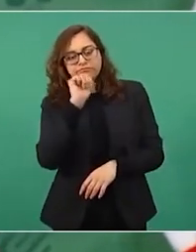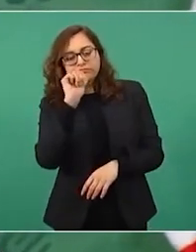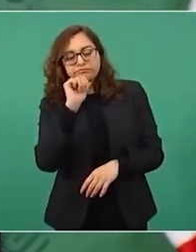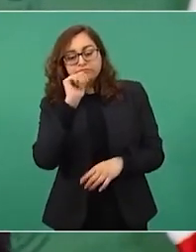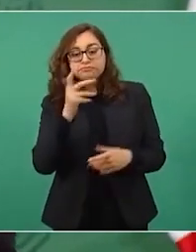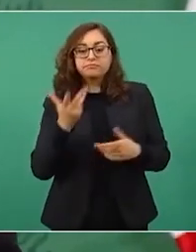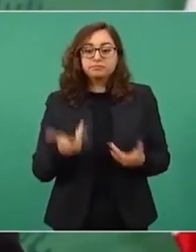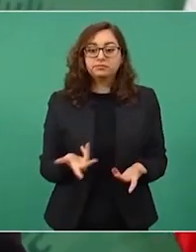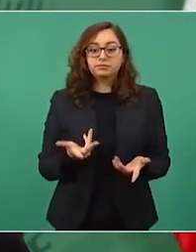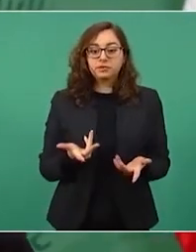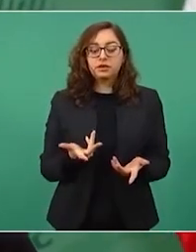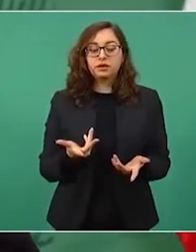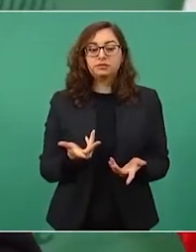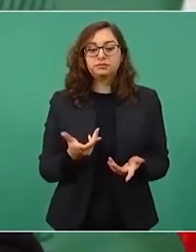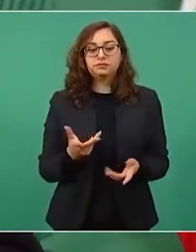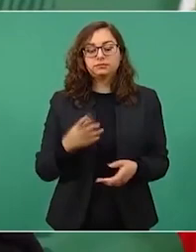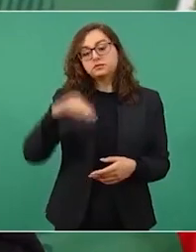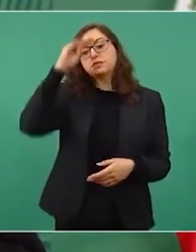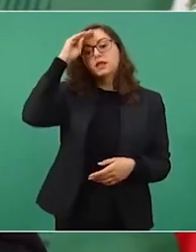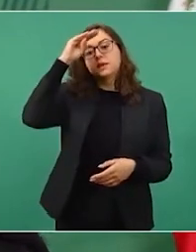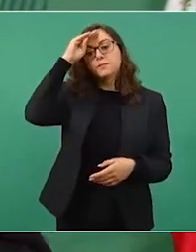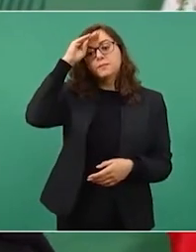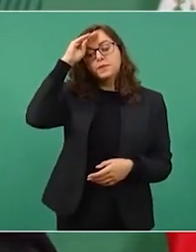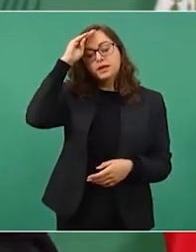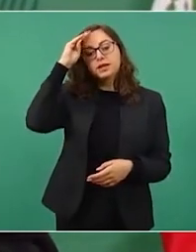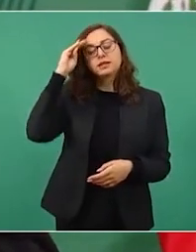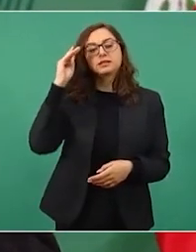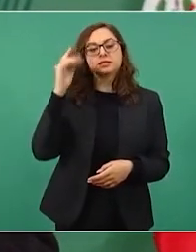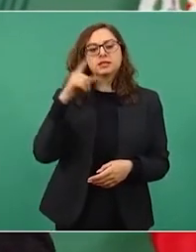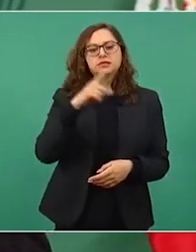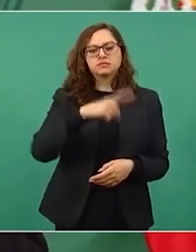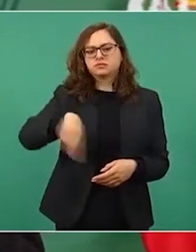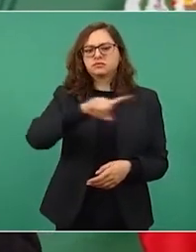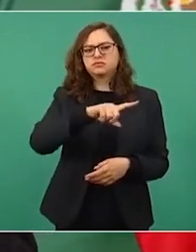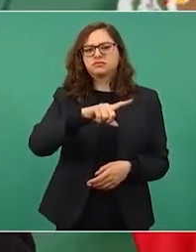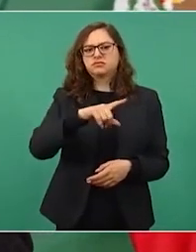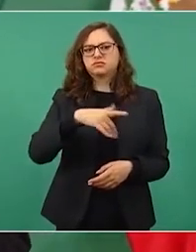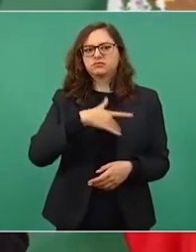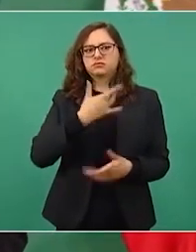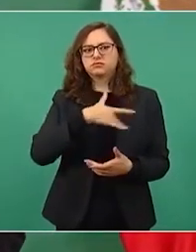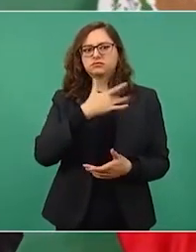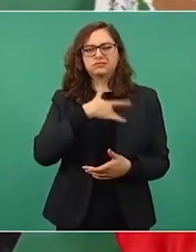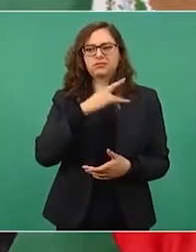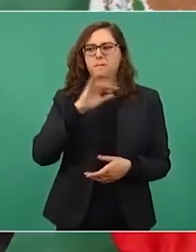incluso apostando a que no se lleve a cabo